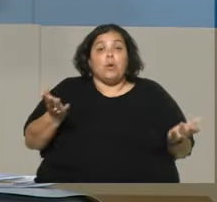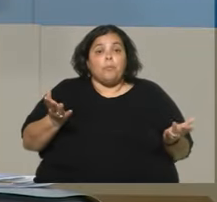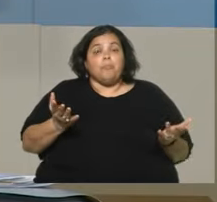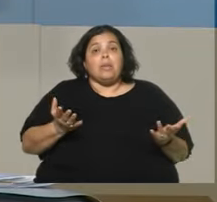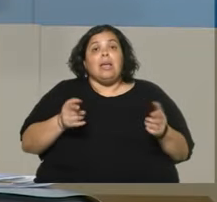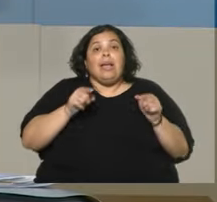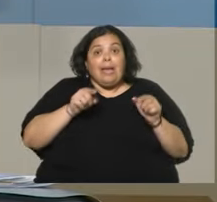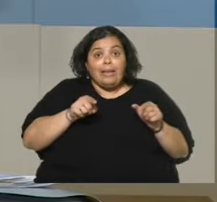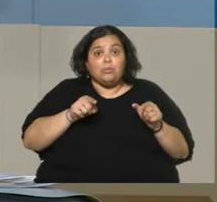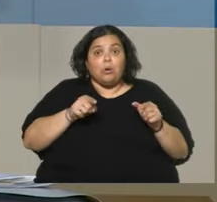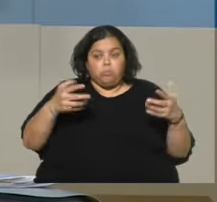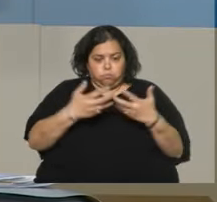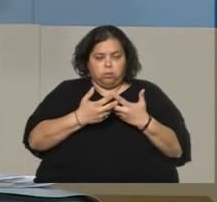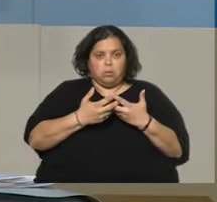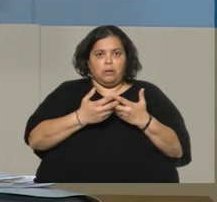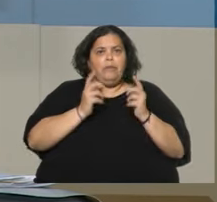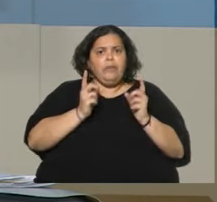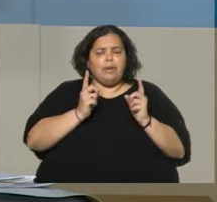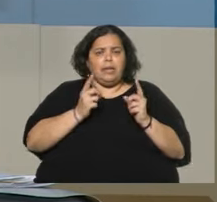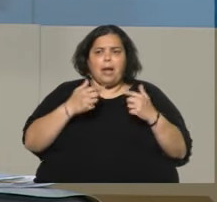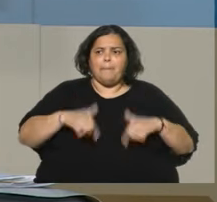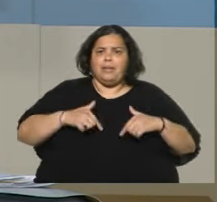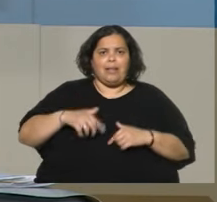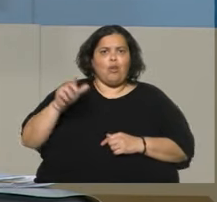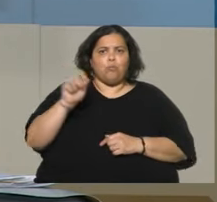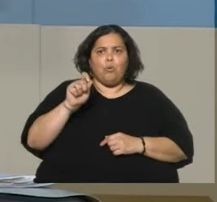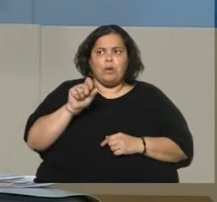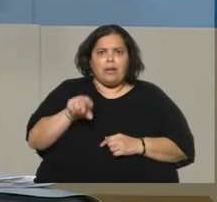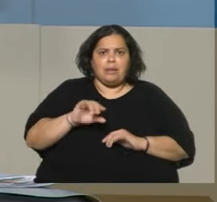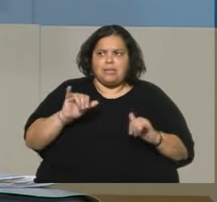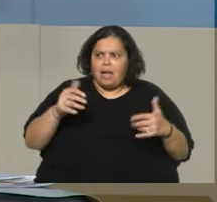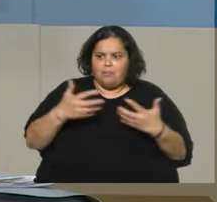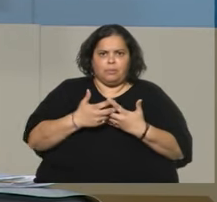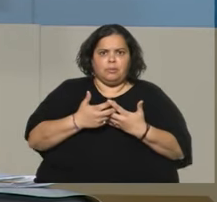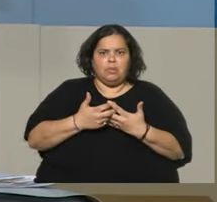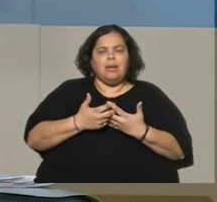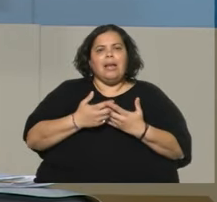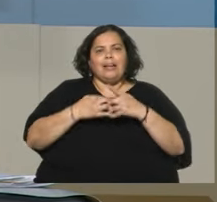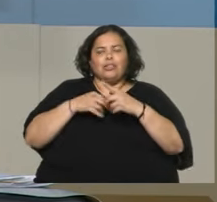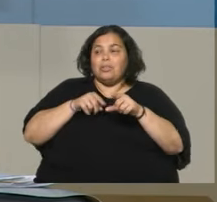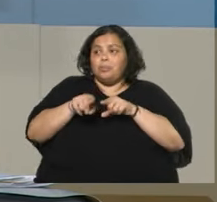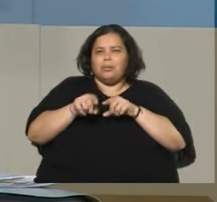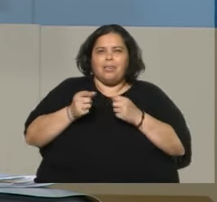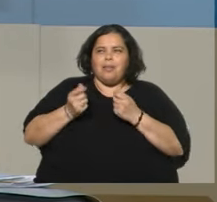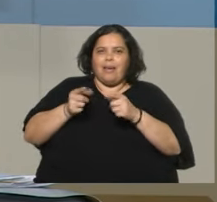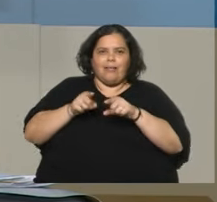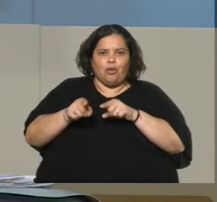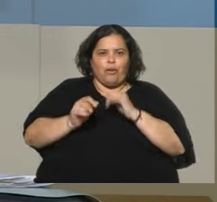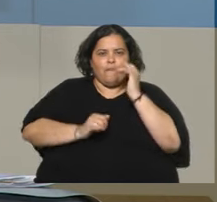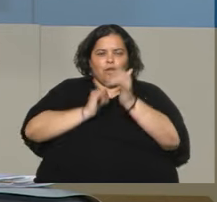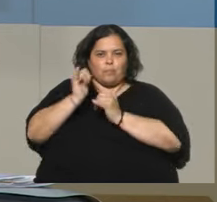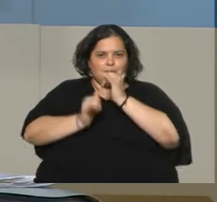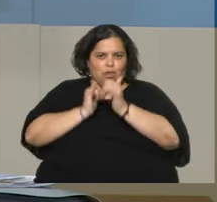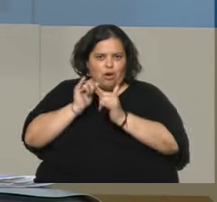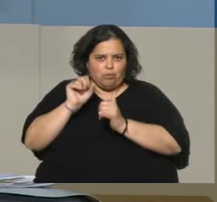se junta con datos del Ministerio de Salud, entonces también tiene algunas prestaciones esa familia que pueden estar garantizadas dentro del